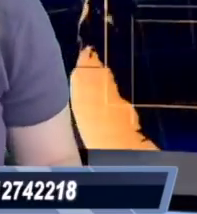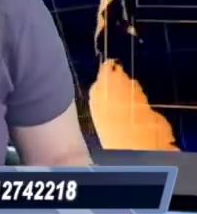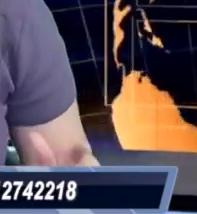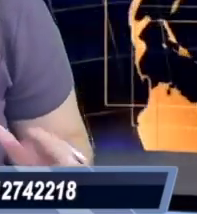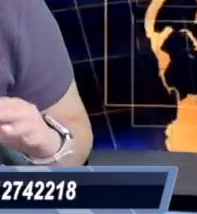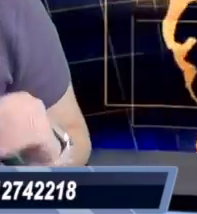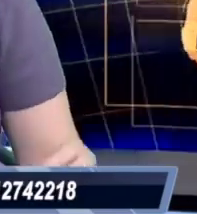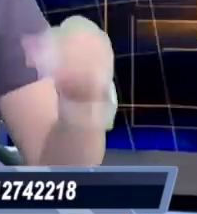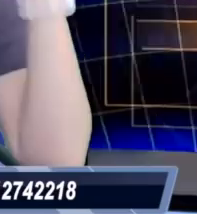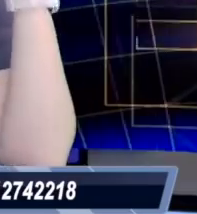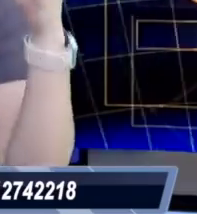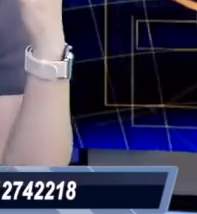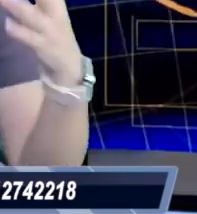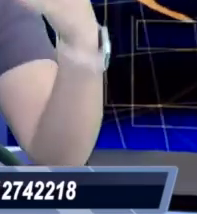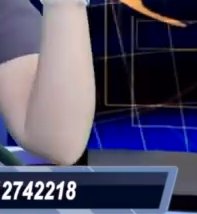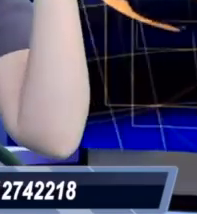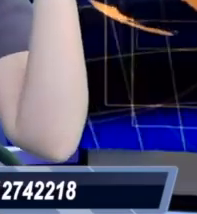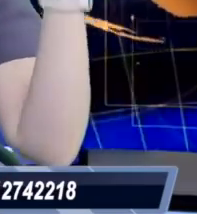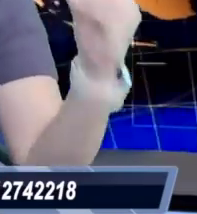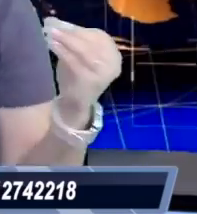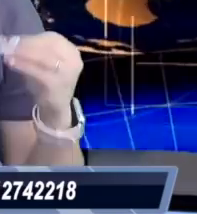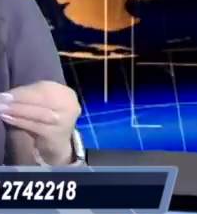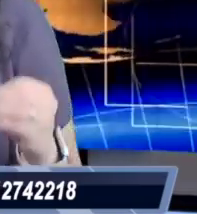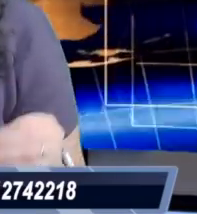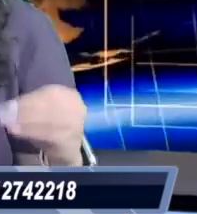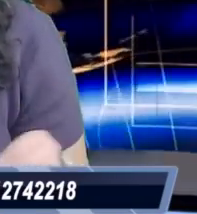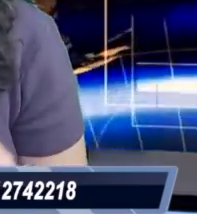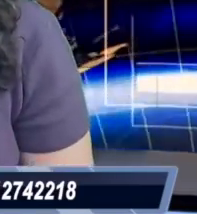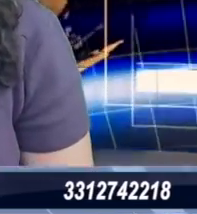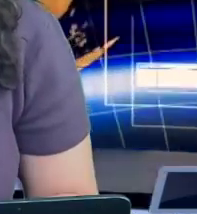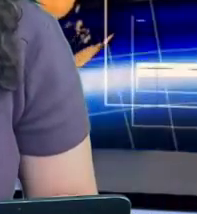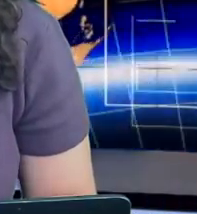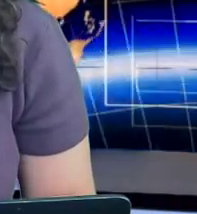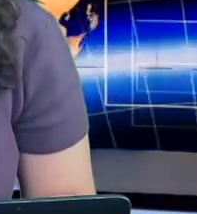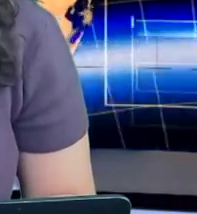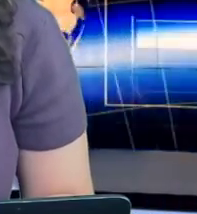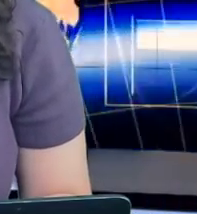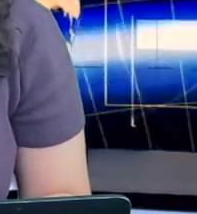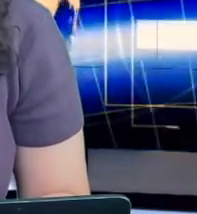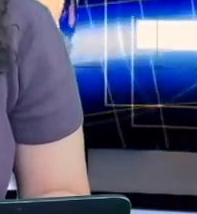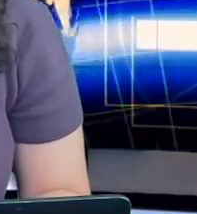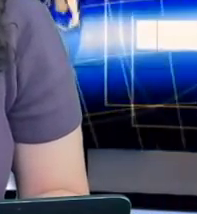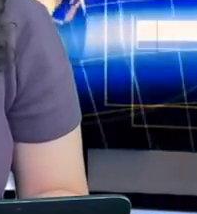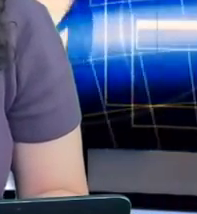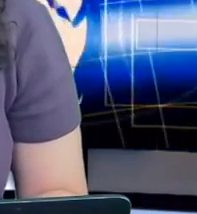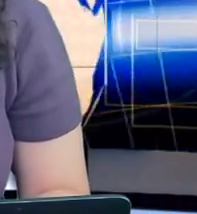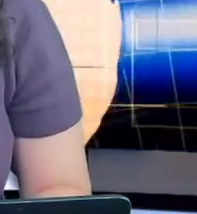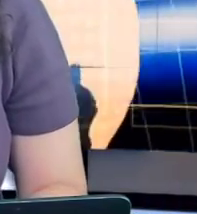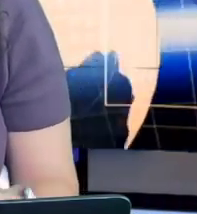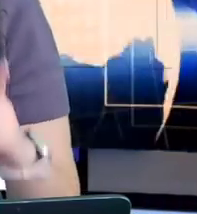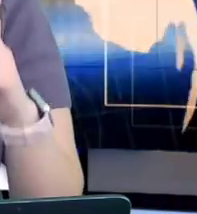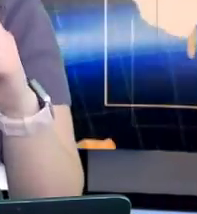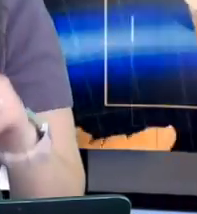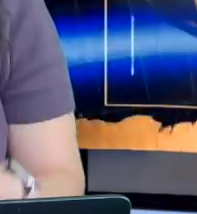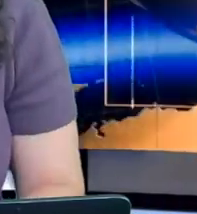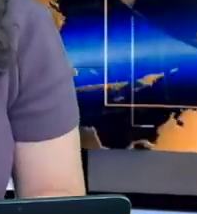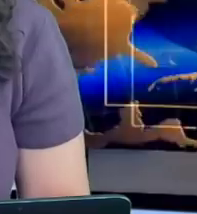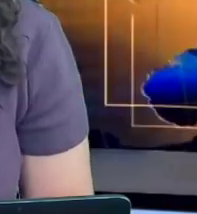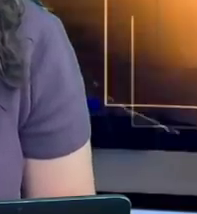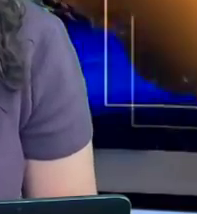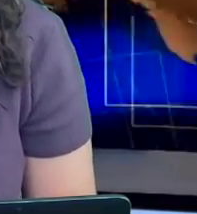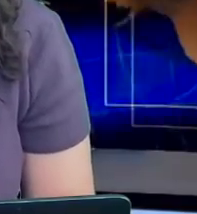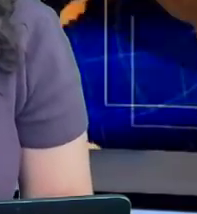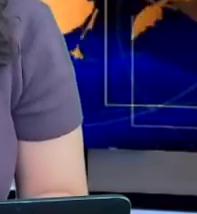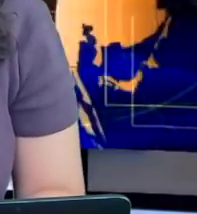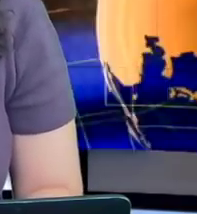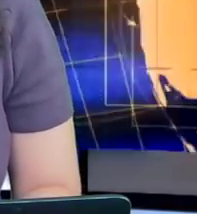todos, porque a unos los está poniendo a sudar en frío. Vamos viendo, vamos escuchando esta información con la